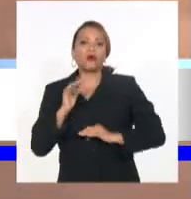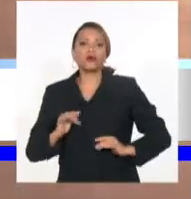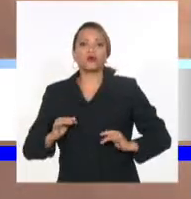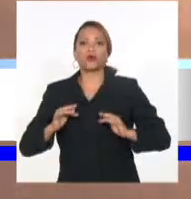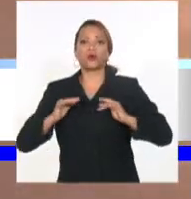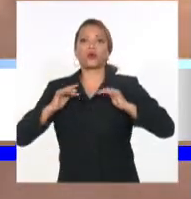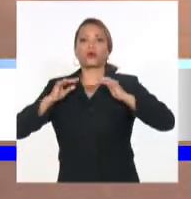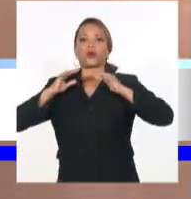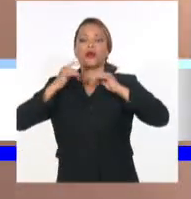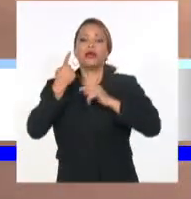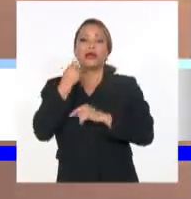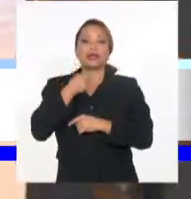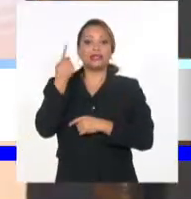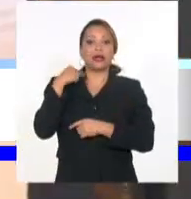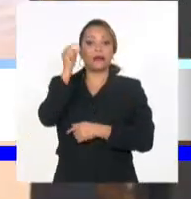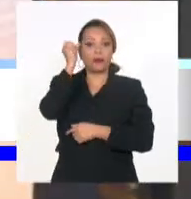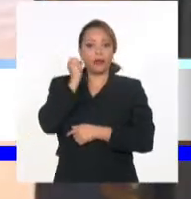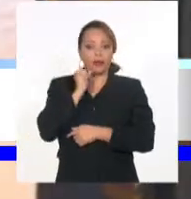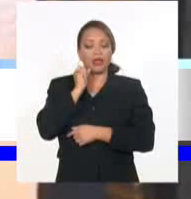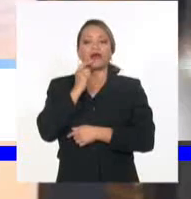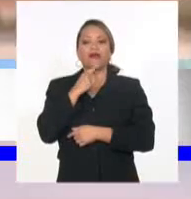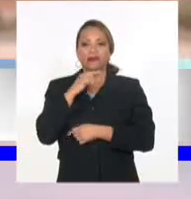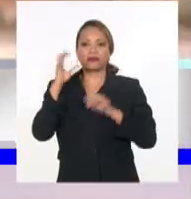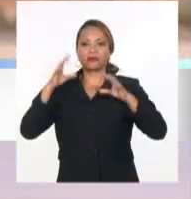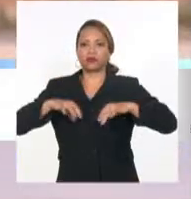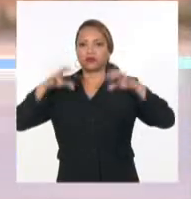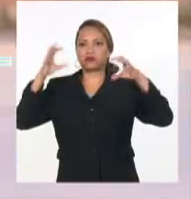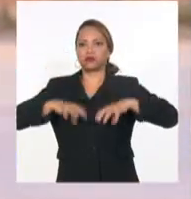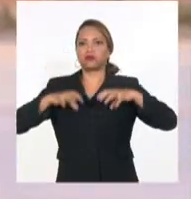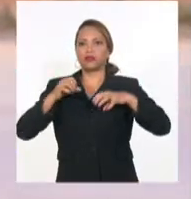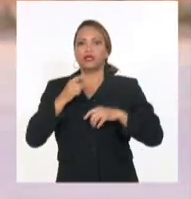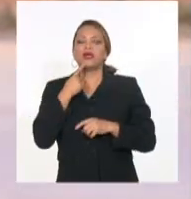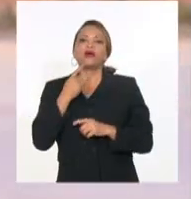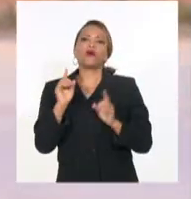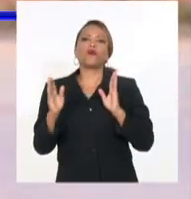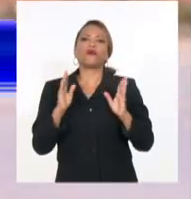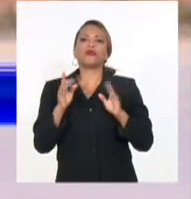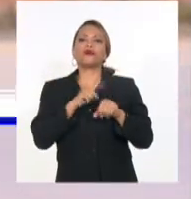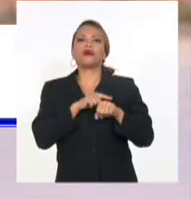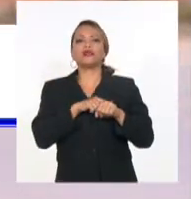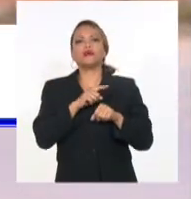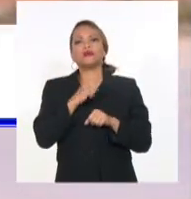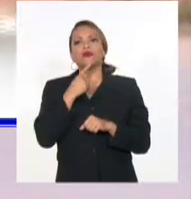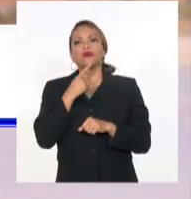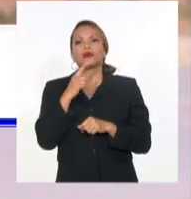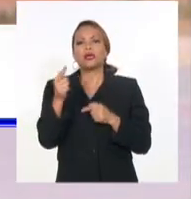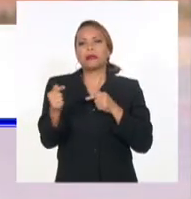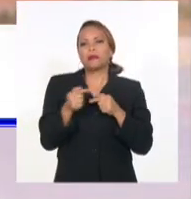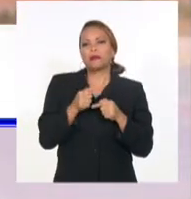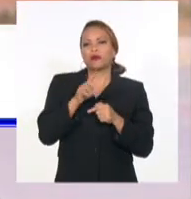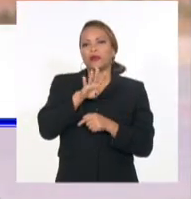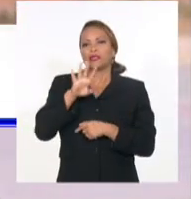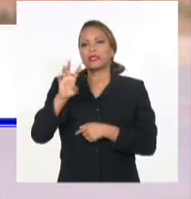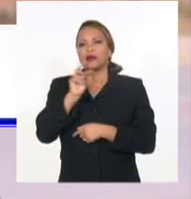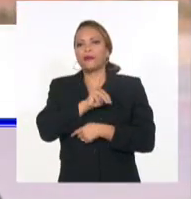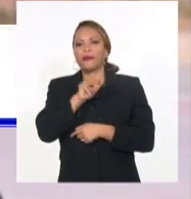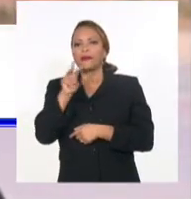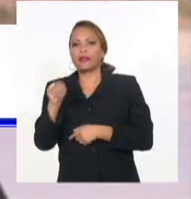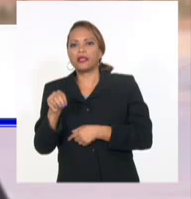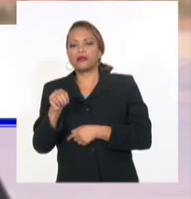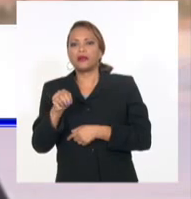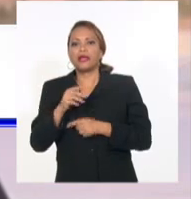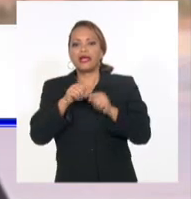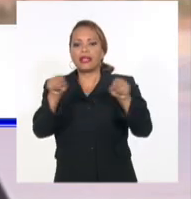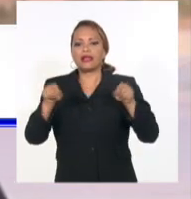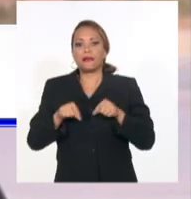ocurrido el pasado fin de semana. Se reportaron en un periodo de tiempo muy pequeño, 45 milímetros, en la presa Moa 80